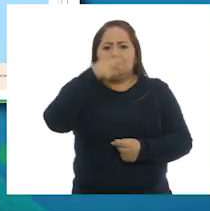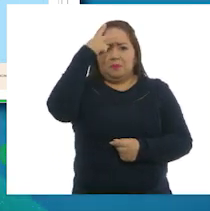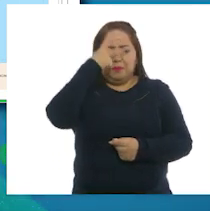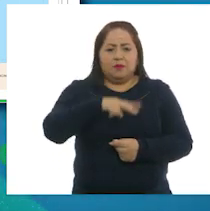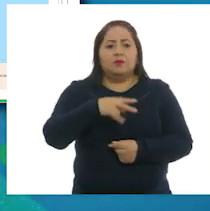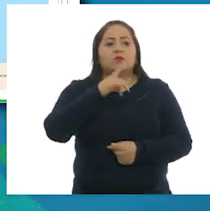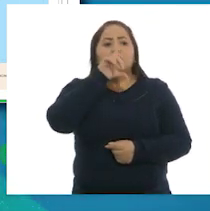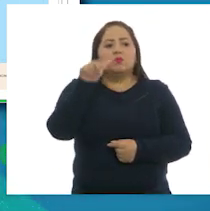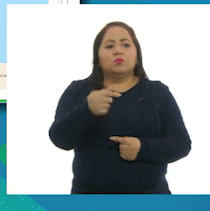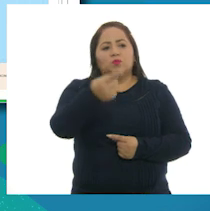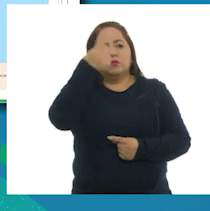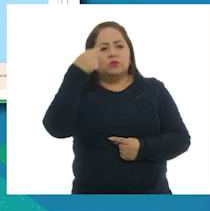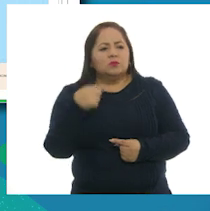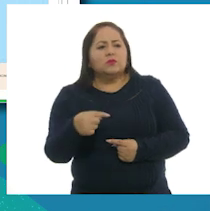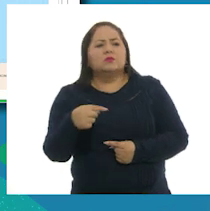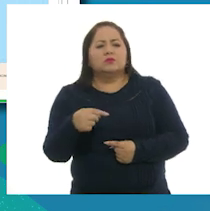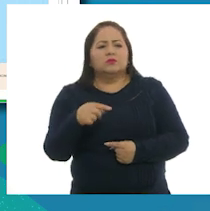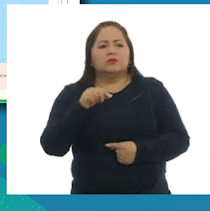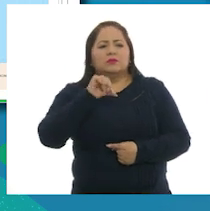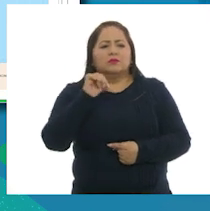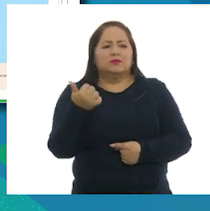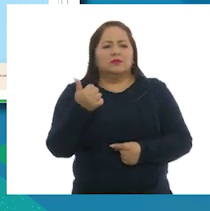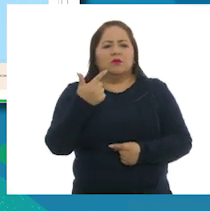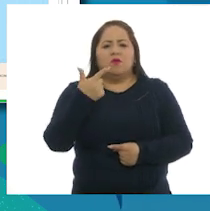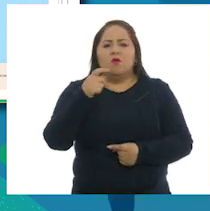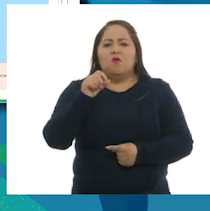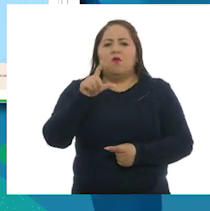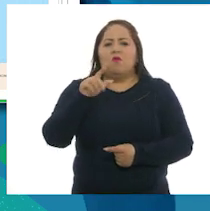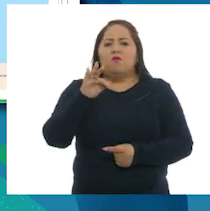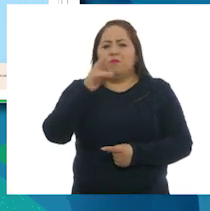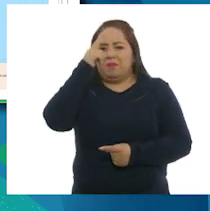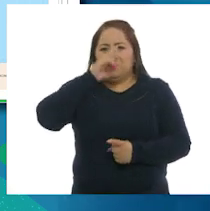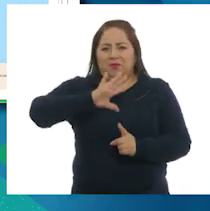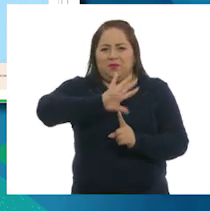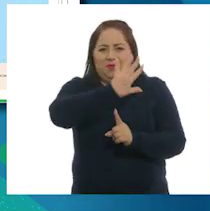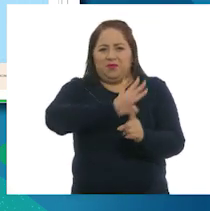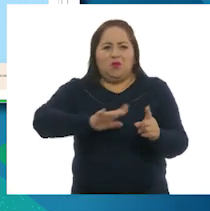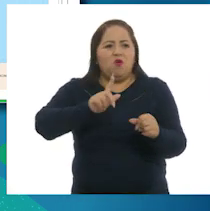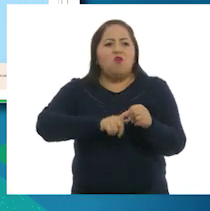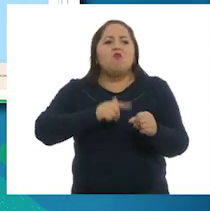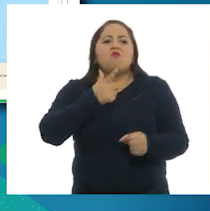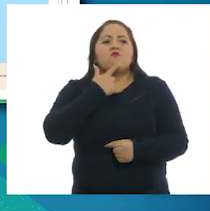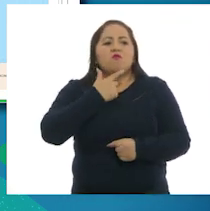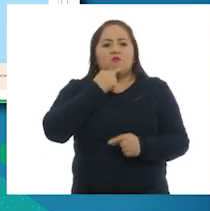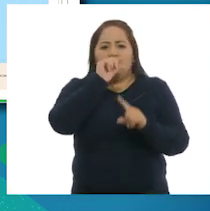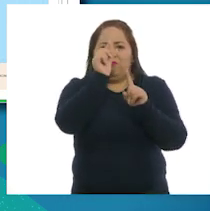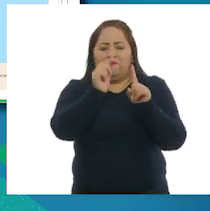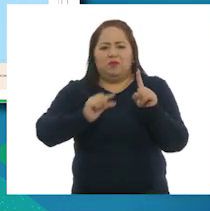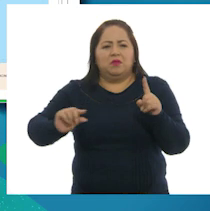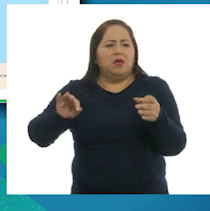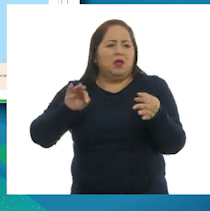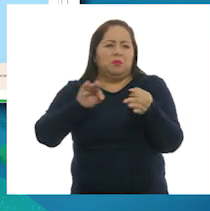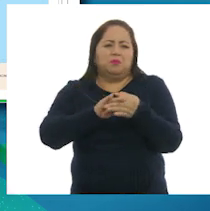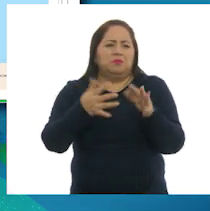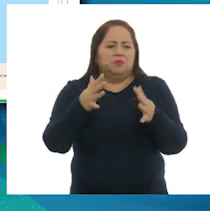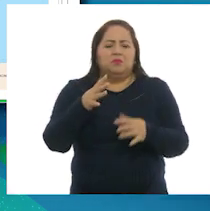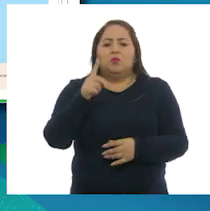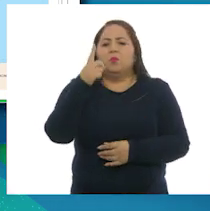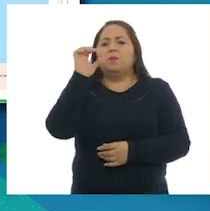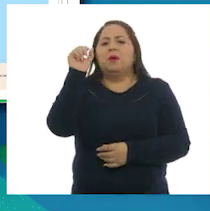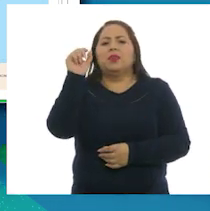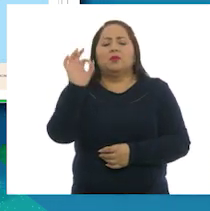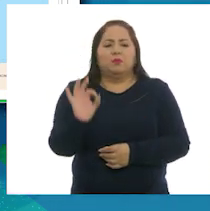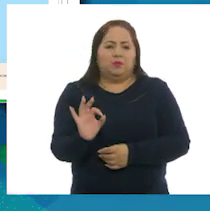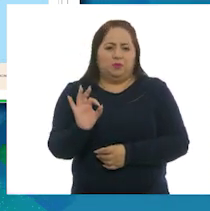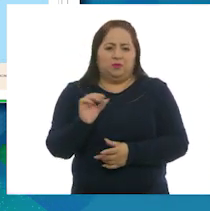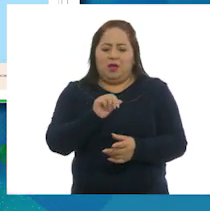Le siguen las entidades del litoral del Golfo de México en color rojo. Con aproximadamente un 20